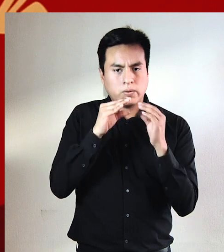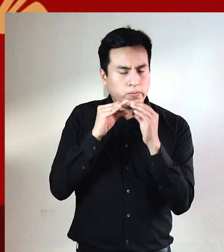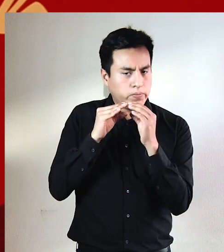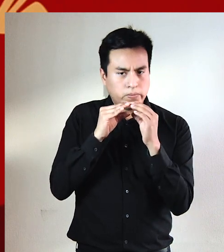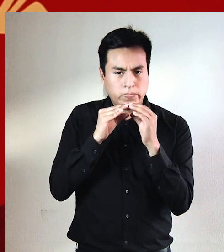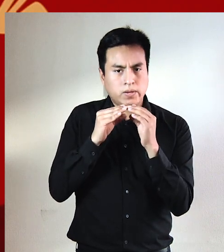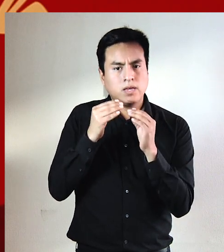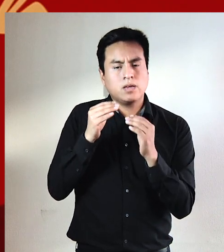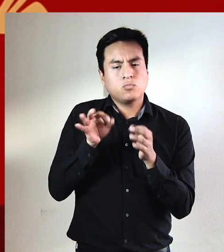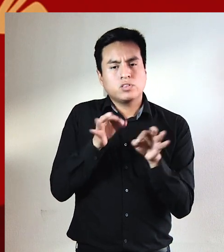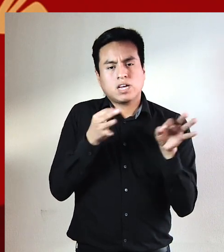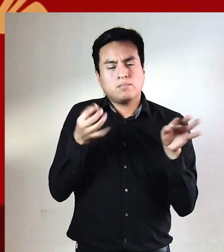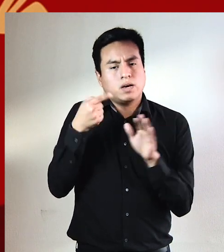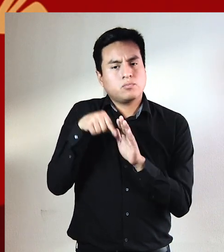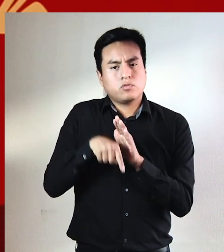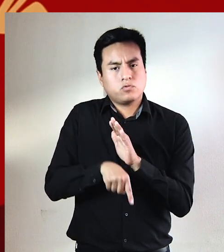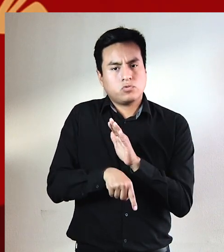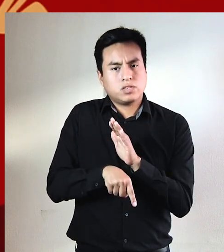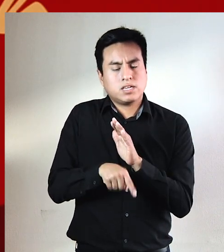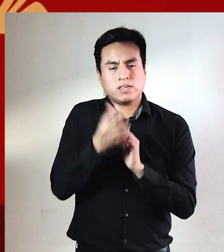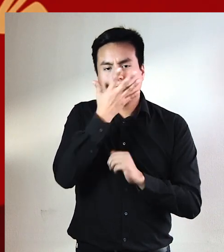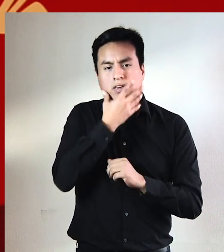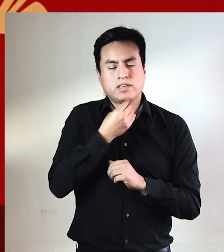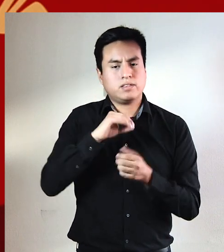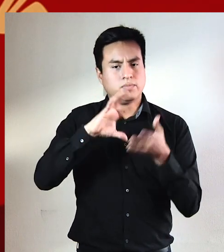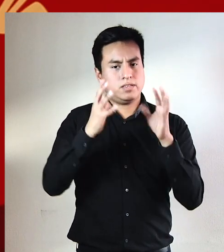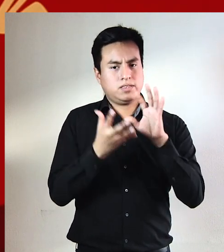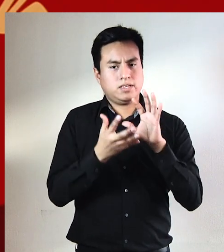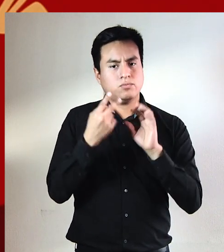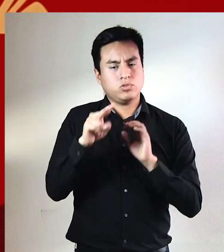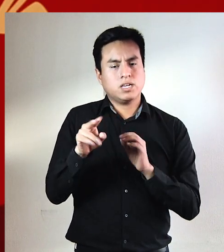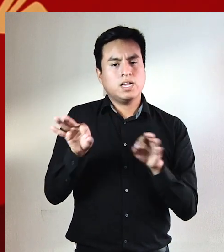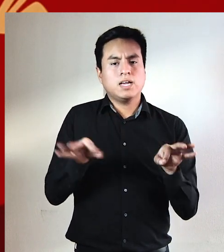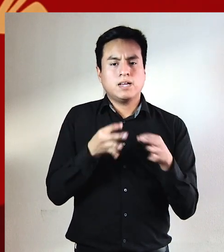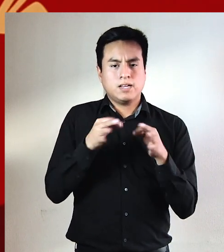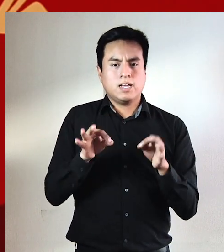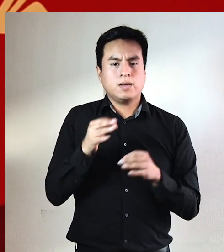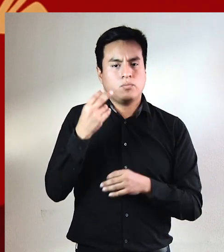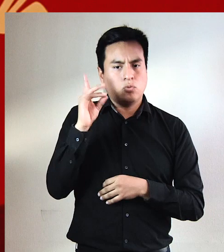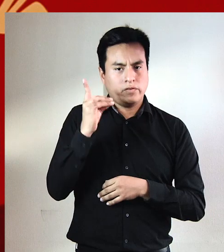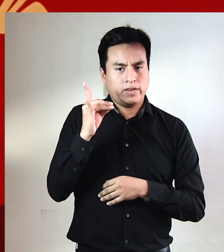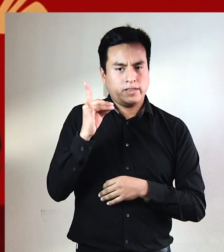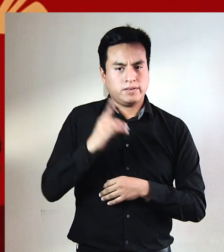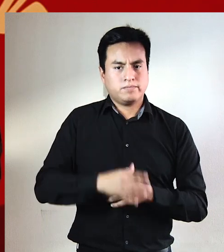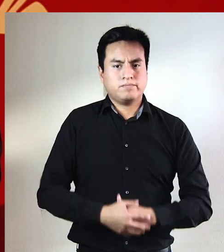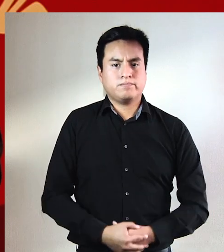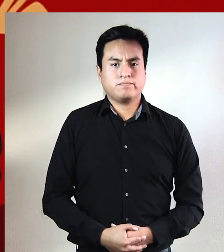zampoños la música más profunda y bella del planeta, la música boliviana,